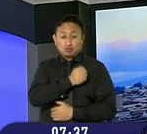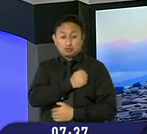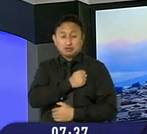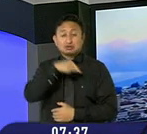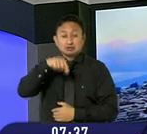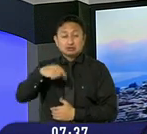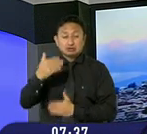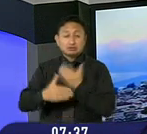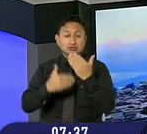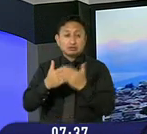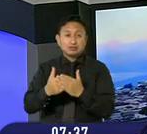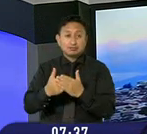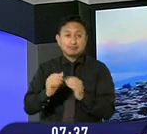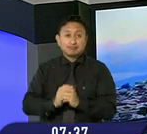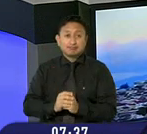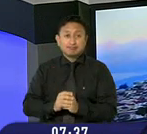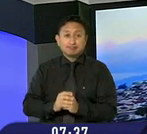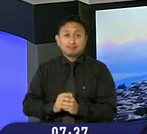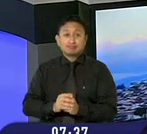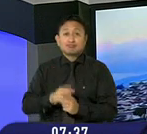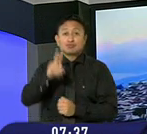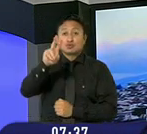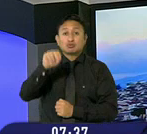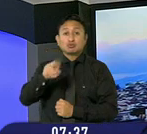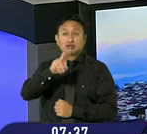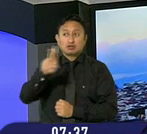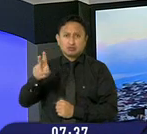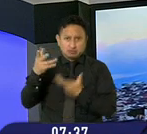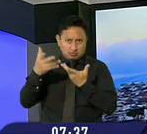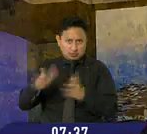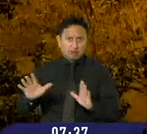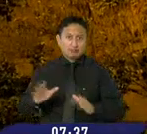se espera concluya las primeras semanas del dos mil veintidós.